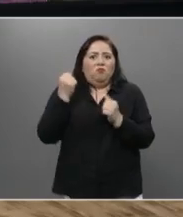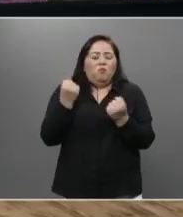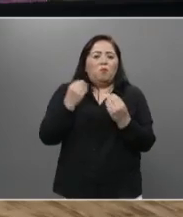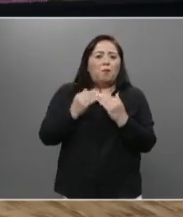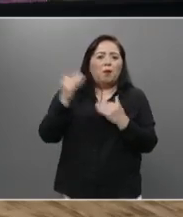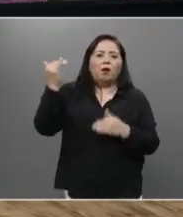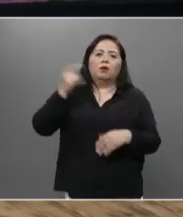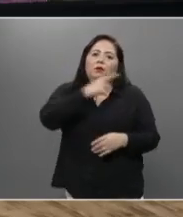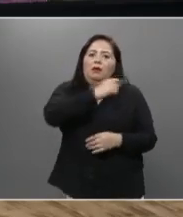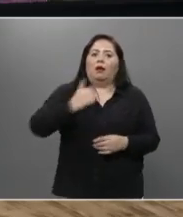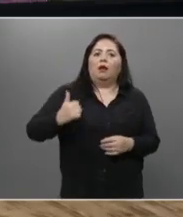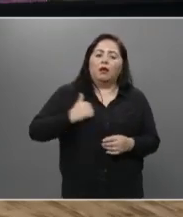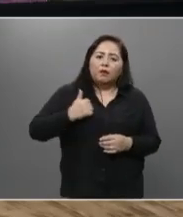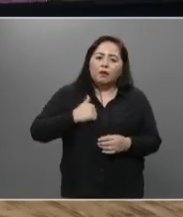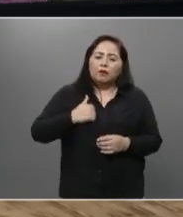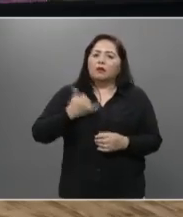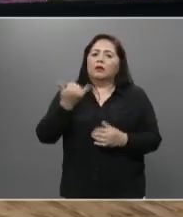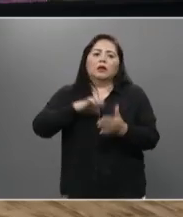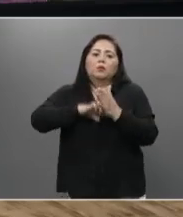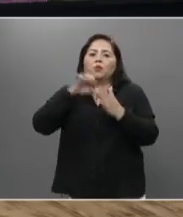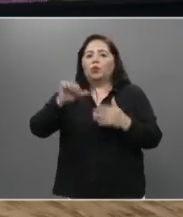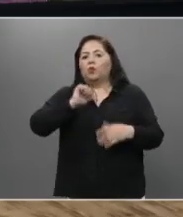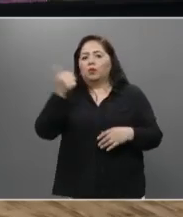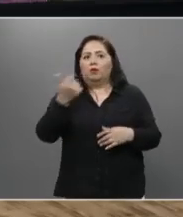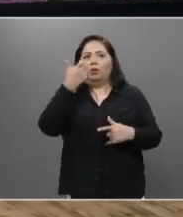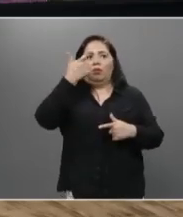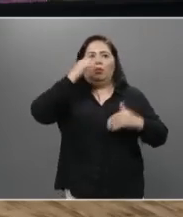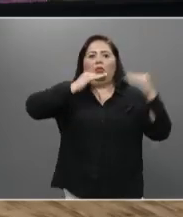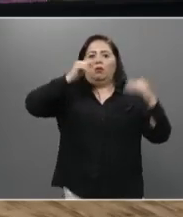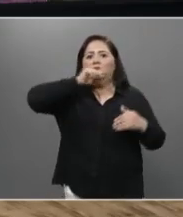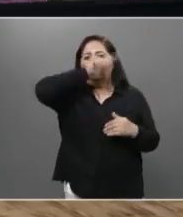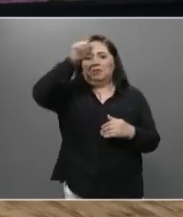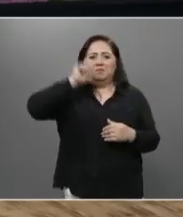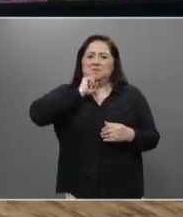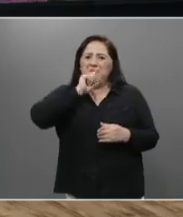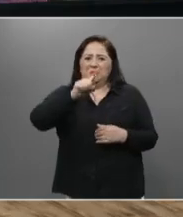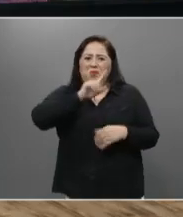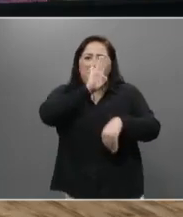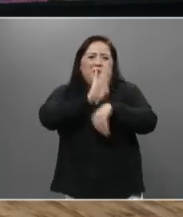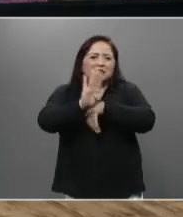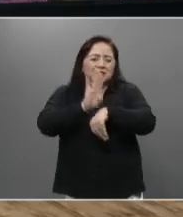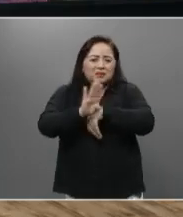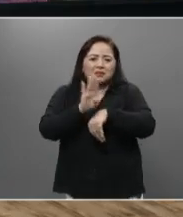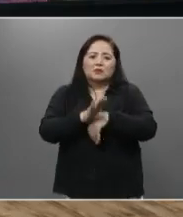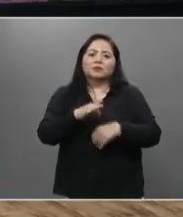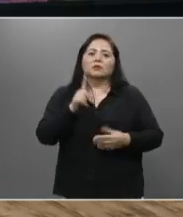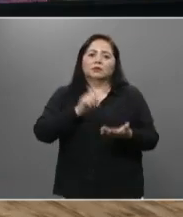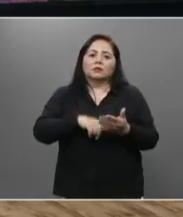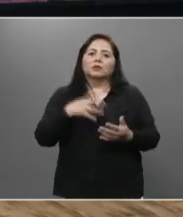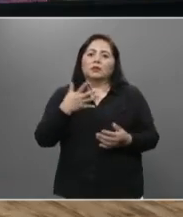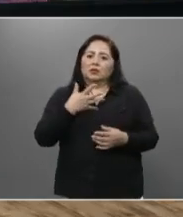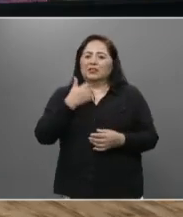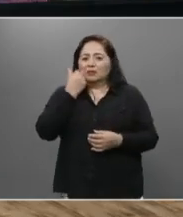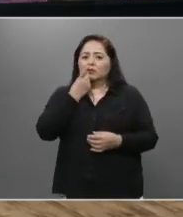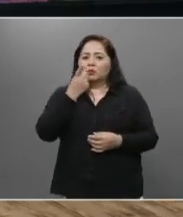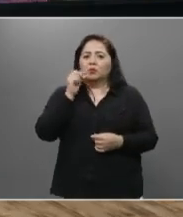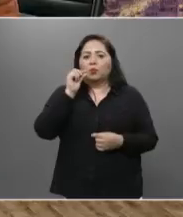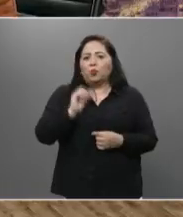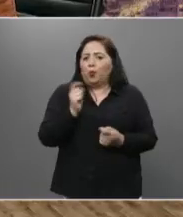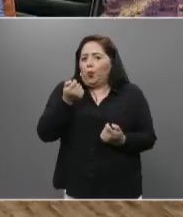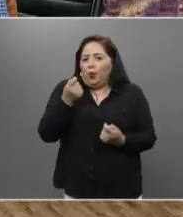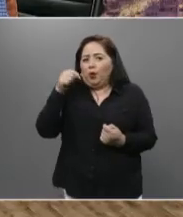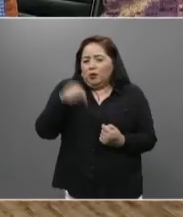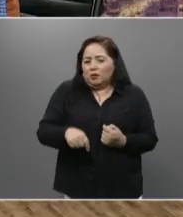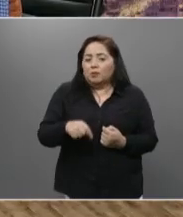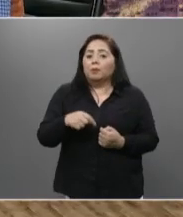sino con respecto a Canadá y, por ejemplo, a otras economías similares del mismo tamaño como Brasil, pues tenemos relativamente pocos